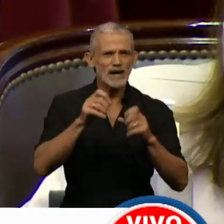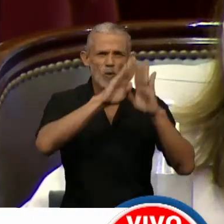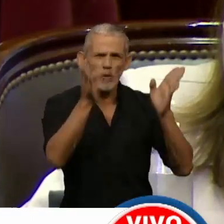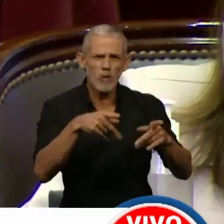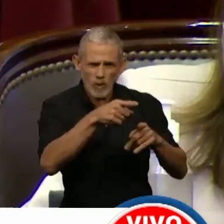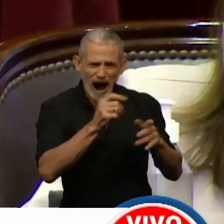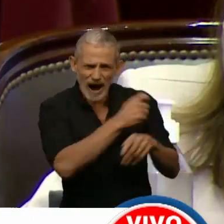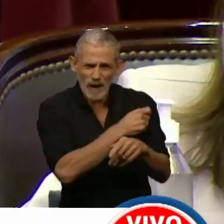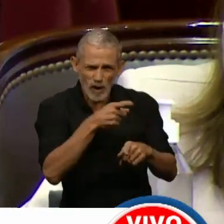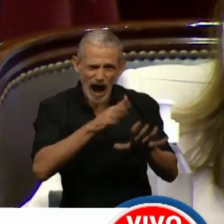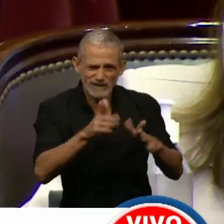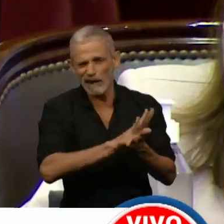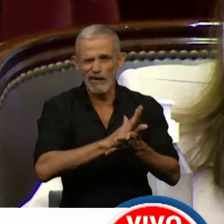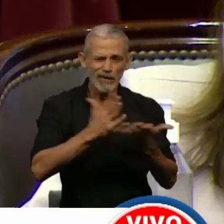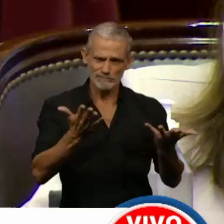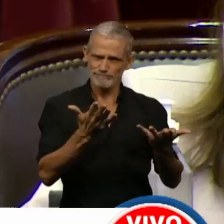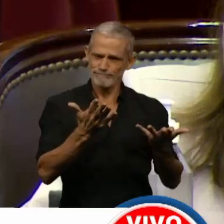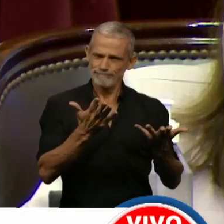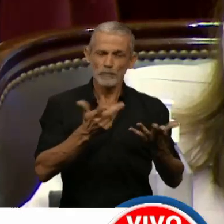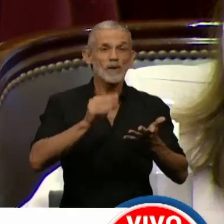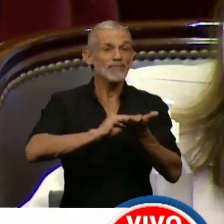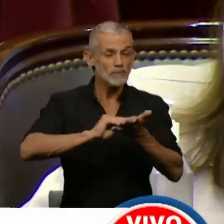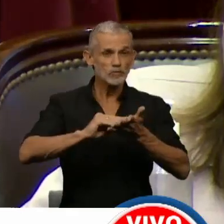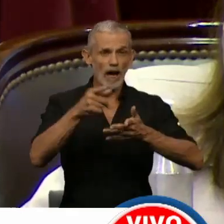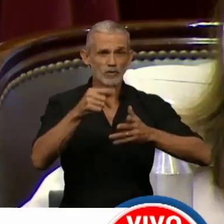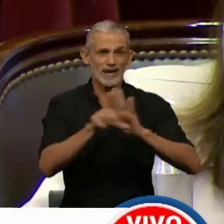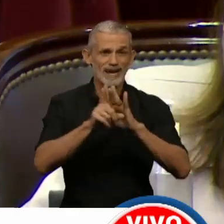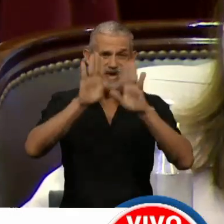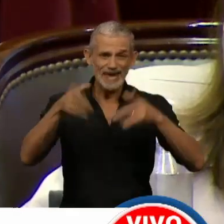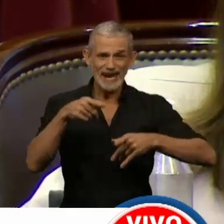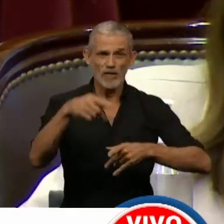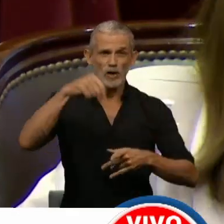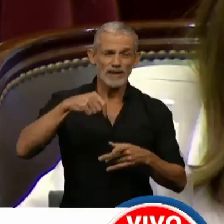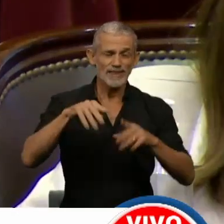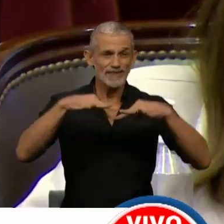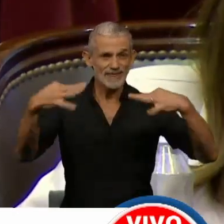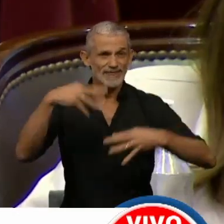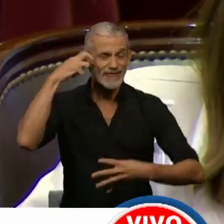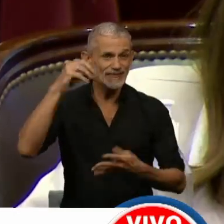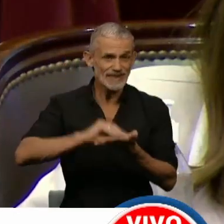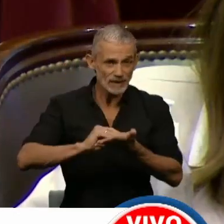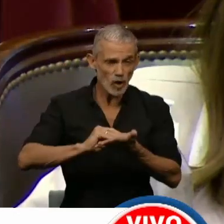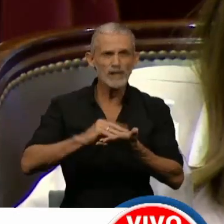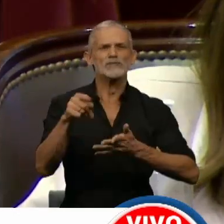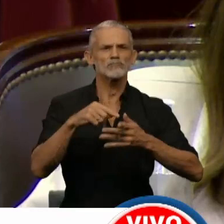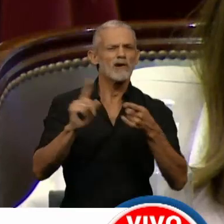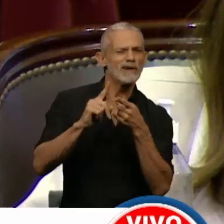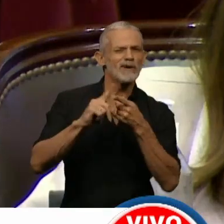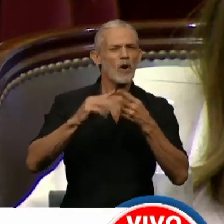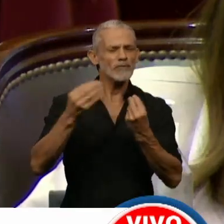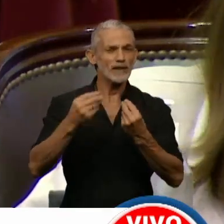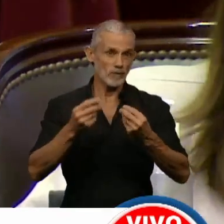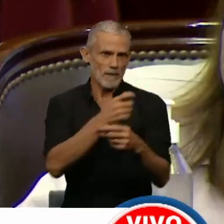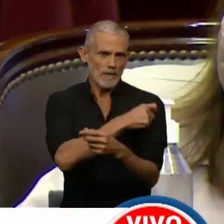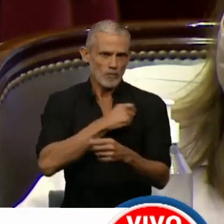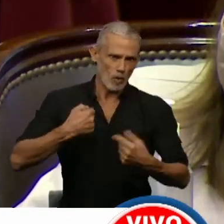totalmente irregular, usando diputados y legisladores de esta Cámara, sus contactos y sus relaciones para